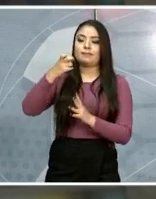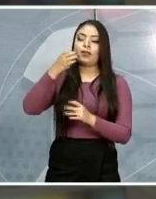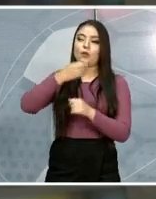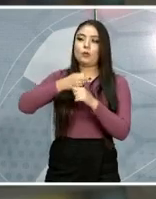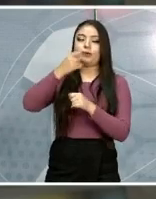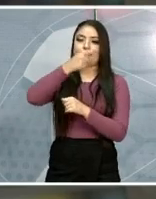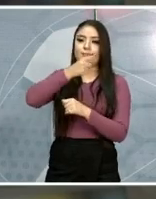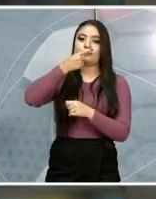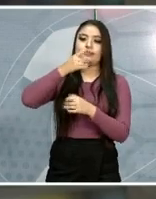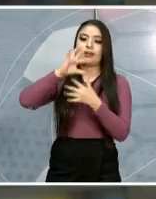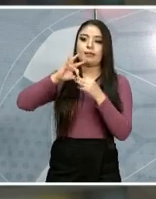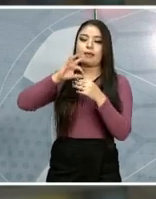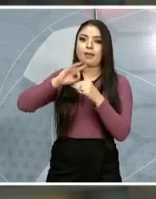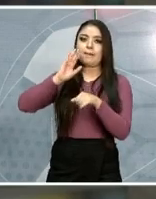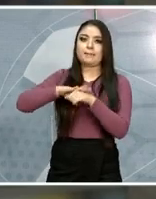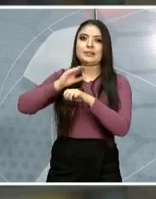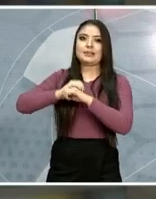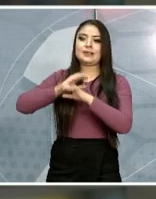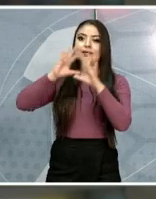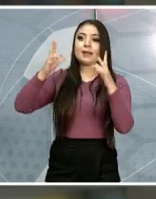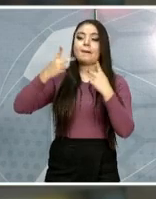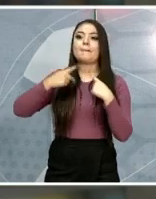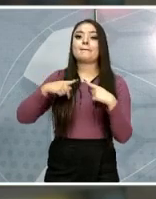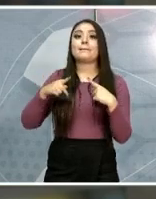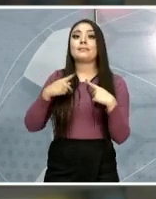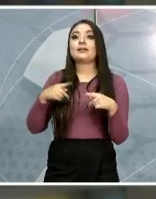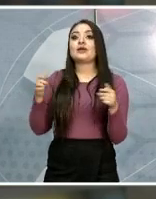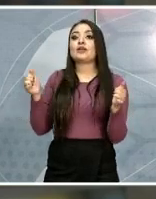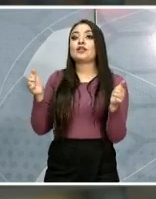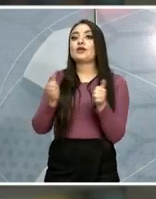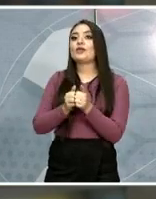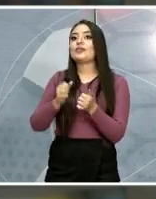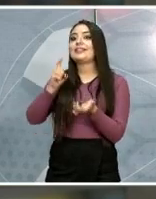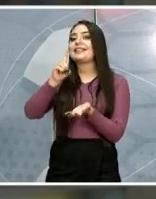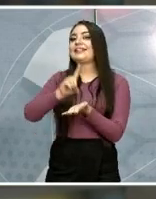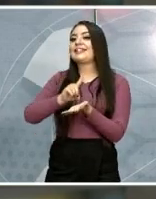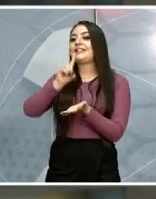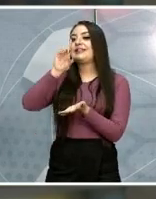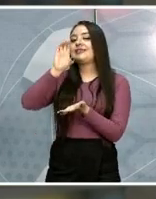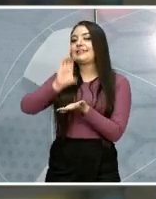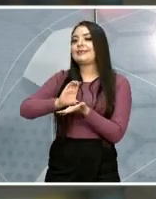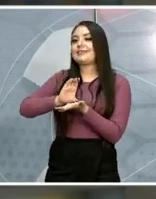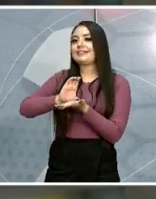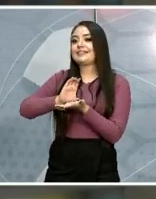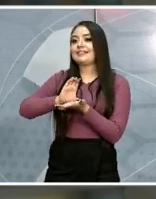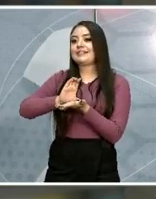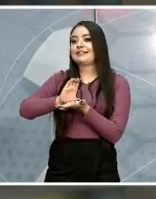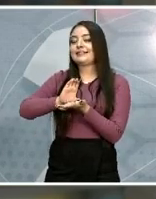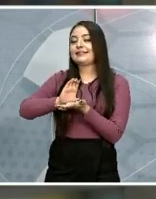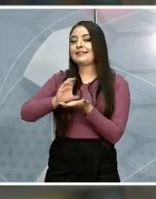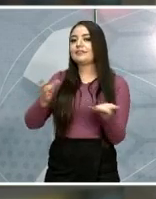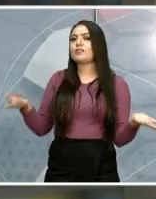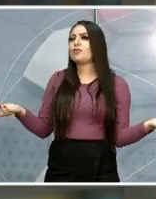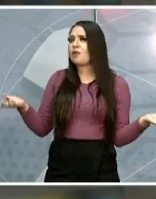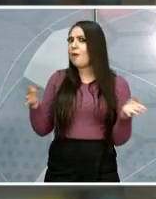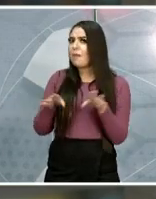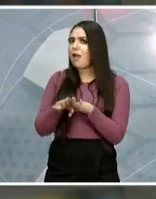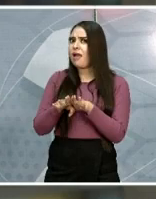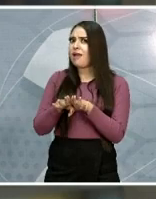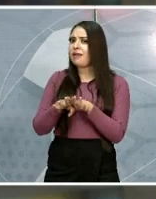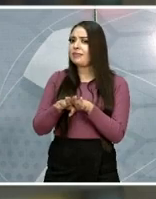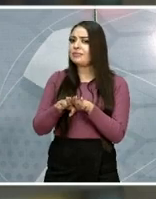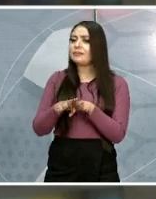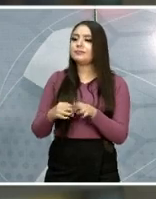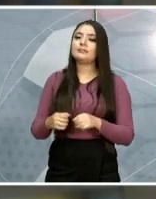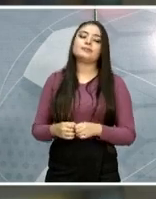personas con capacidades diferentes, pero que tratan de exaltar la belleza. ¿Cómo? De la forma en la que usted se puede